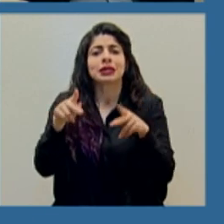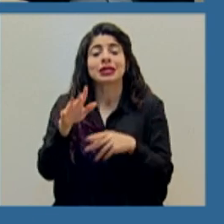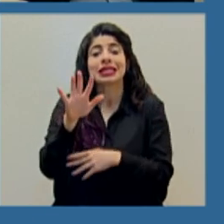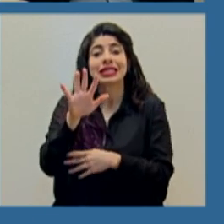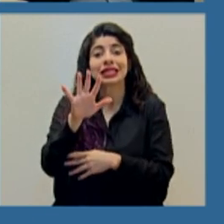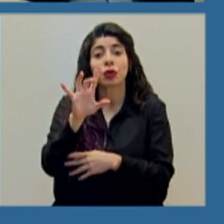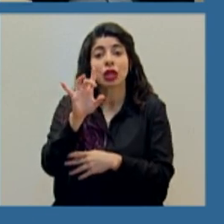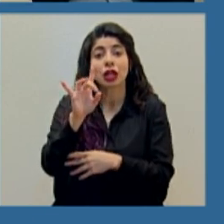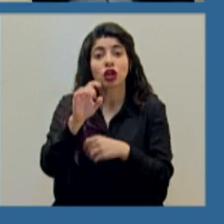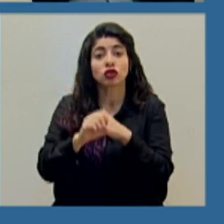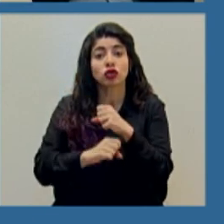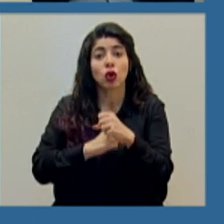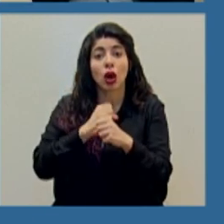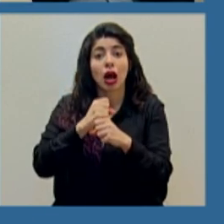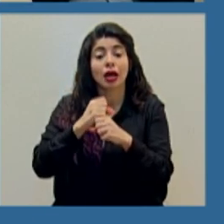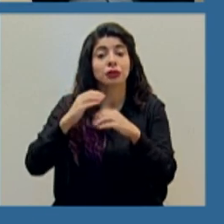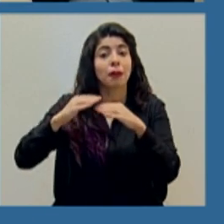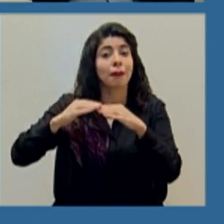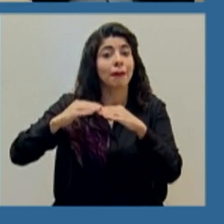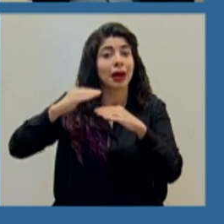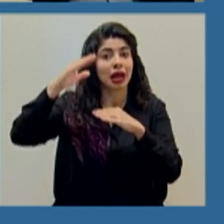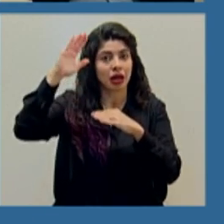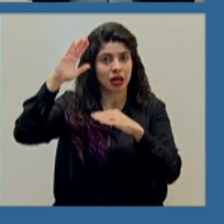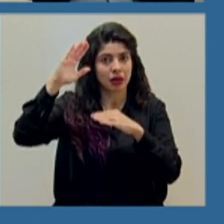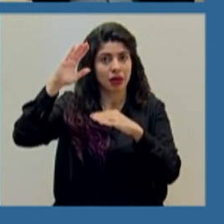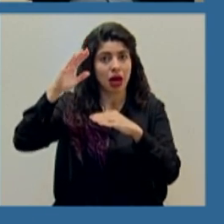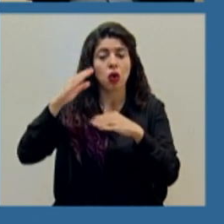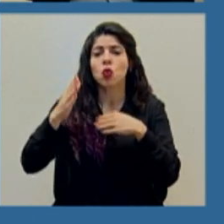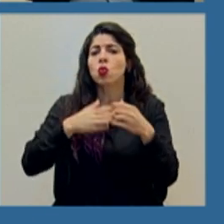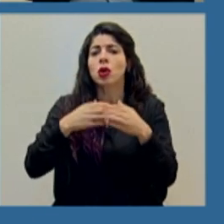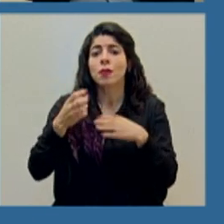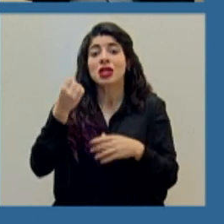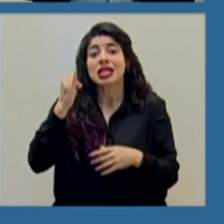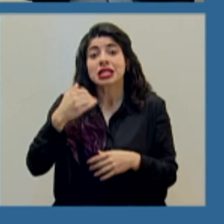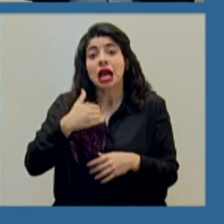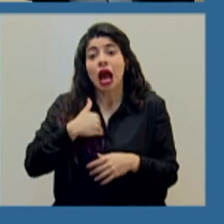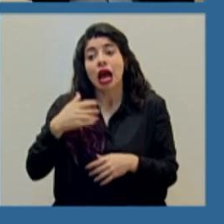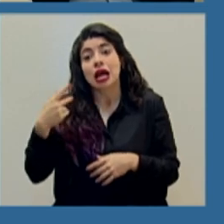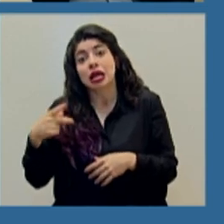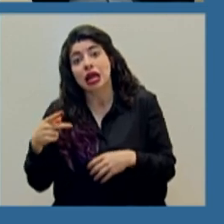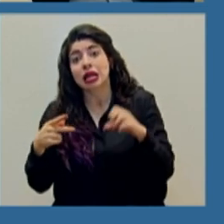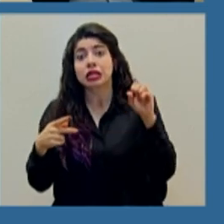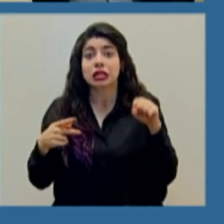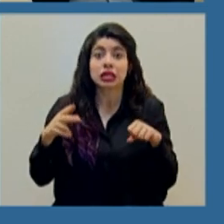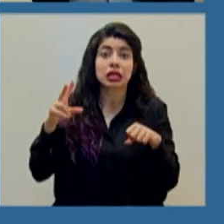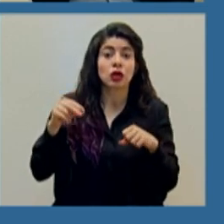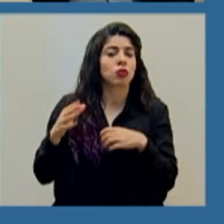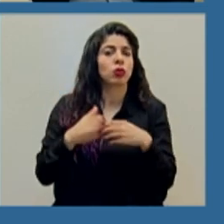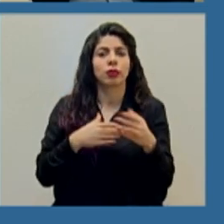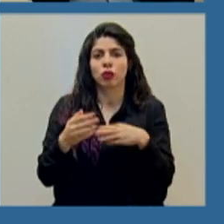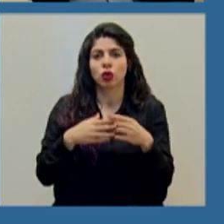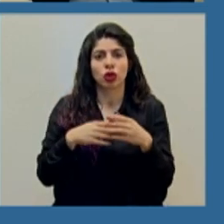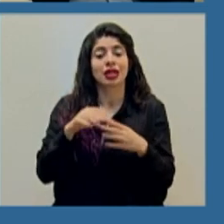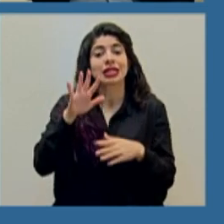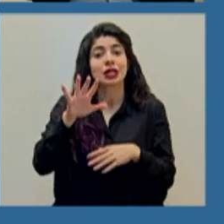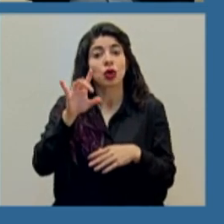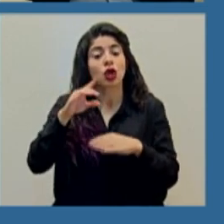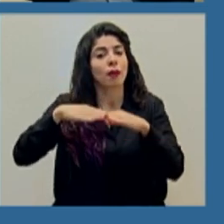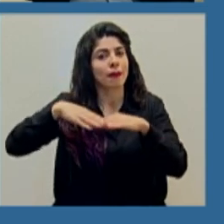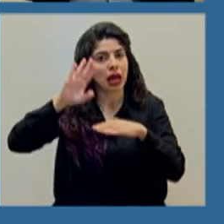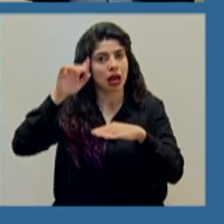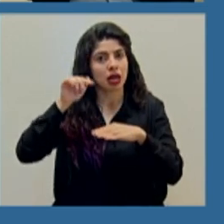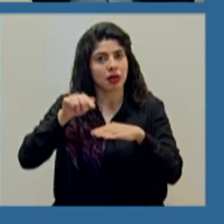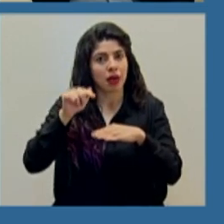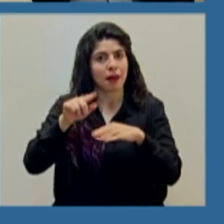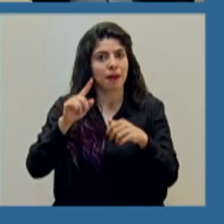años o más, independientemente de si tienen o no algún factor de riesgo. Esta comprobación de edad se va a realizar